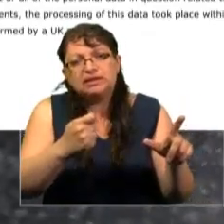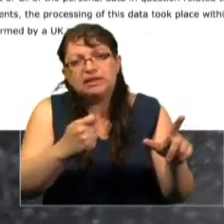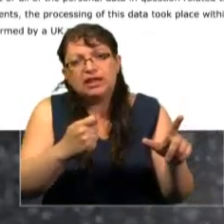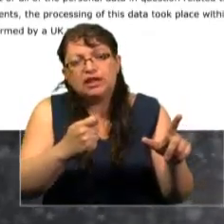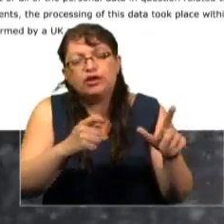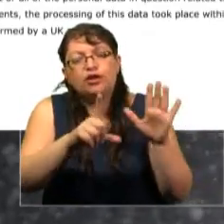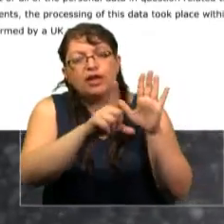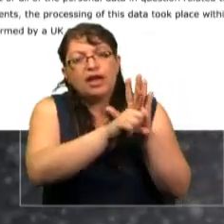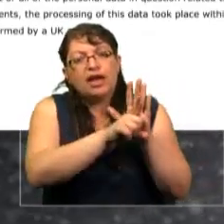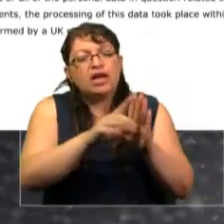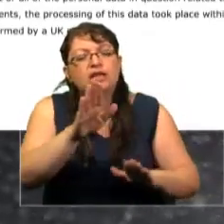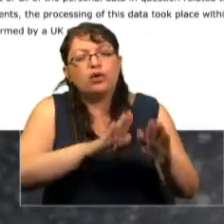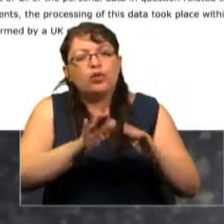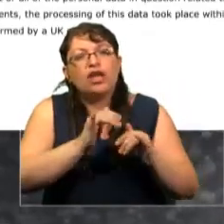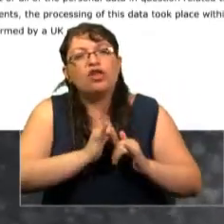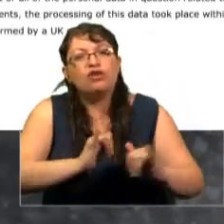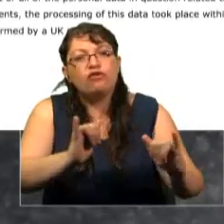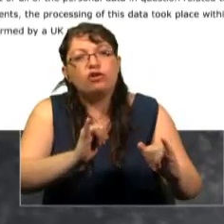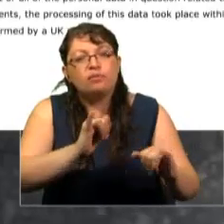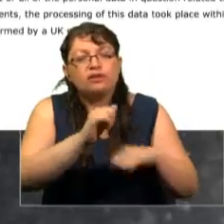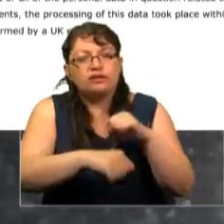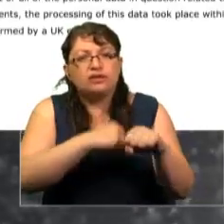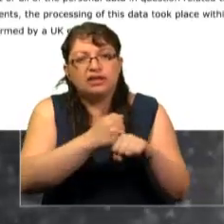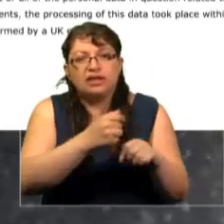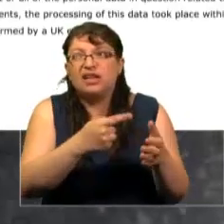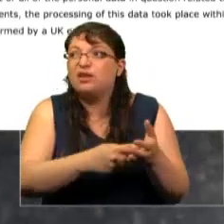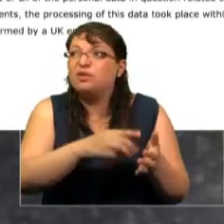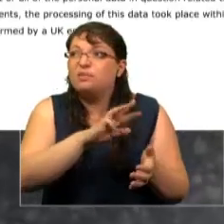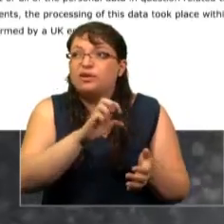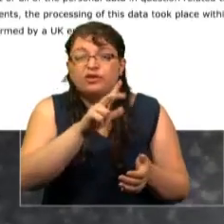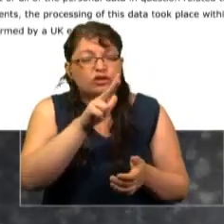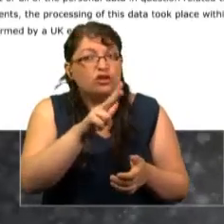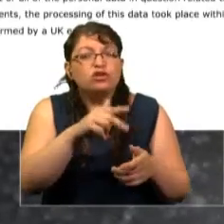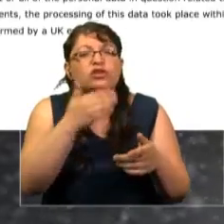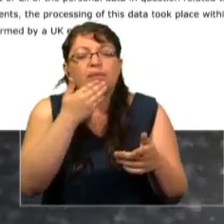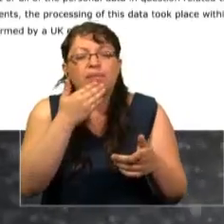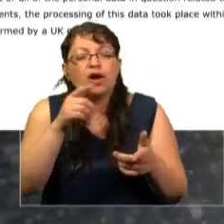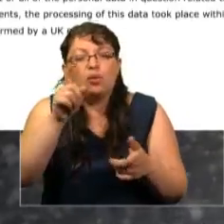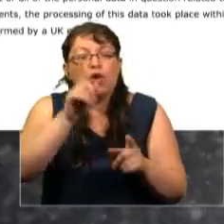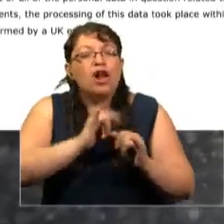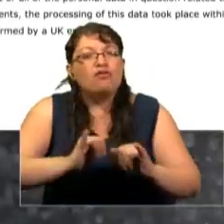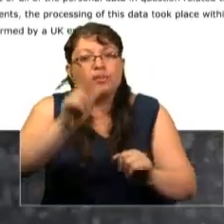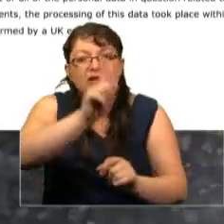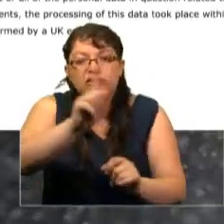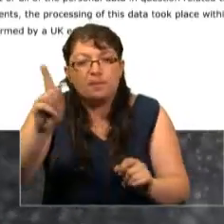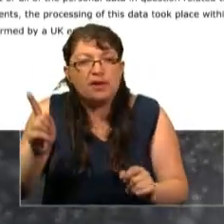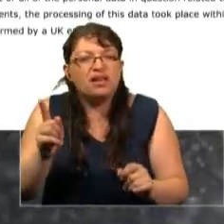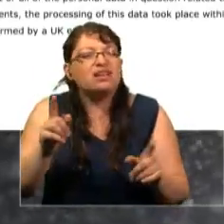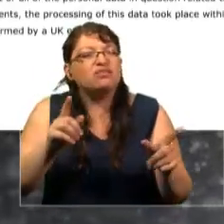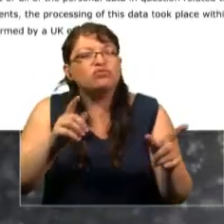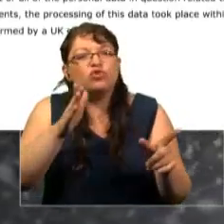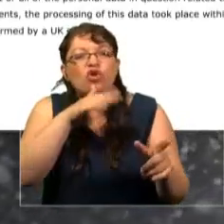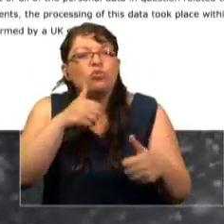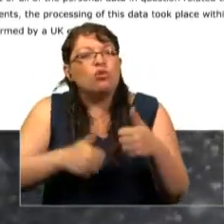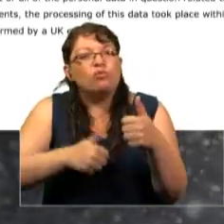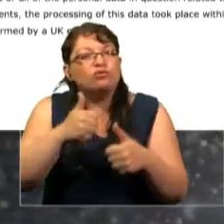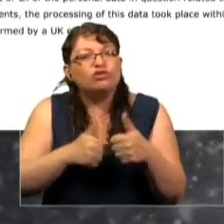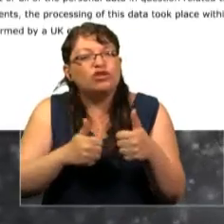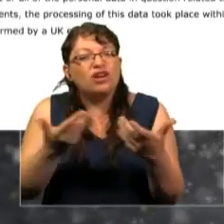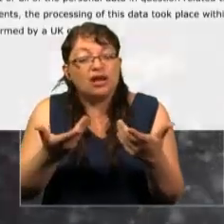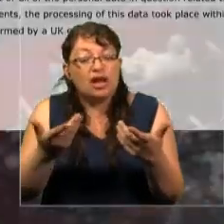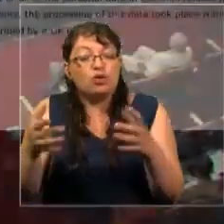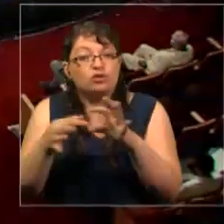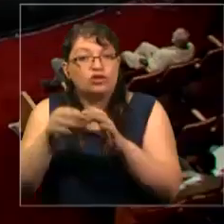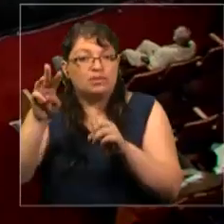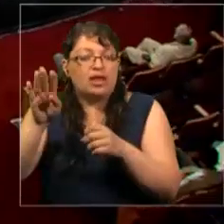Protección de Datos de 1988 por presentar los datos personales de manera poco profesionales para campañas políticas,